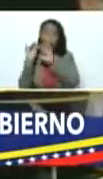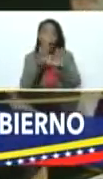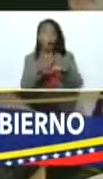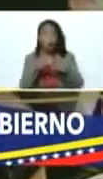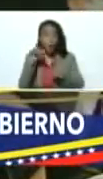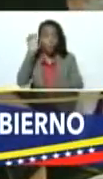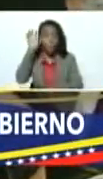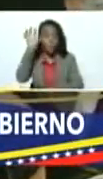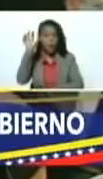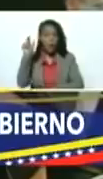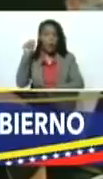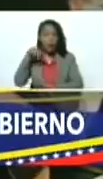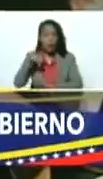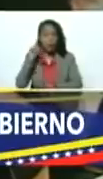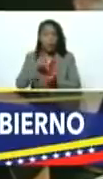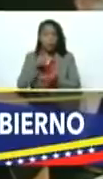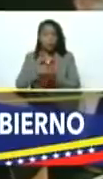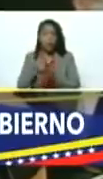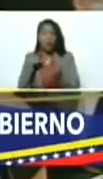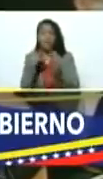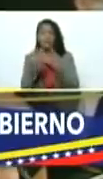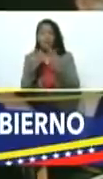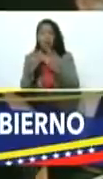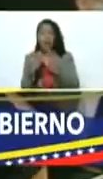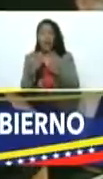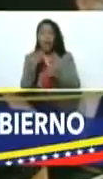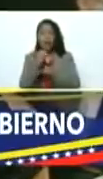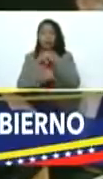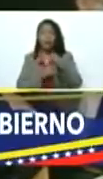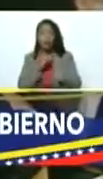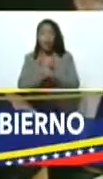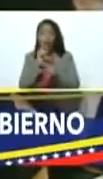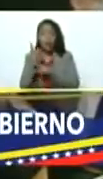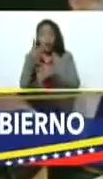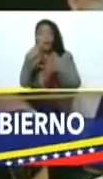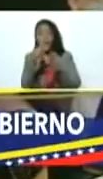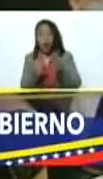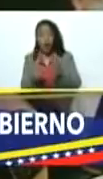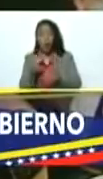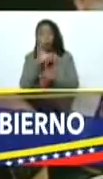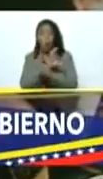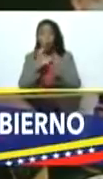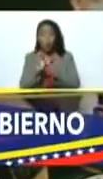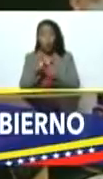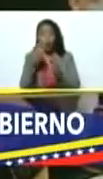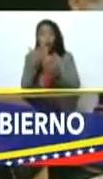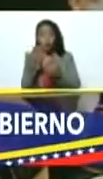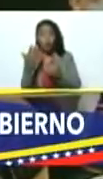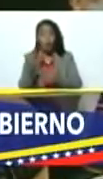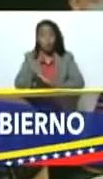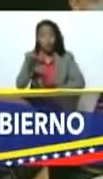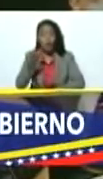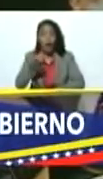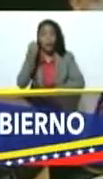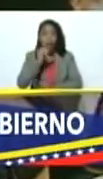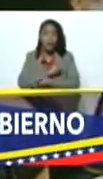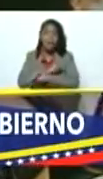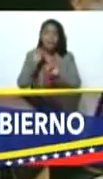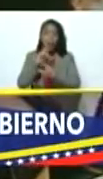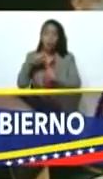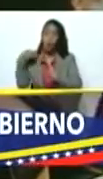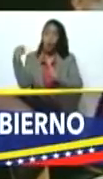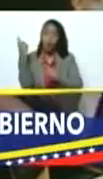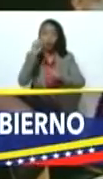presidente, a la feria internacional de San Sebastián. Allá hay varios íconos de la cultura. Allá finalizó la vuelta al Táchira en